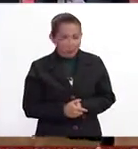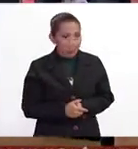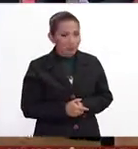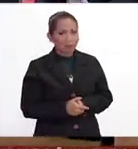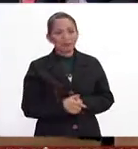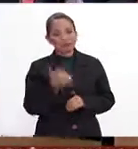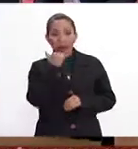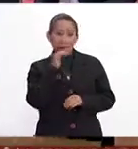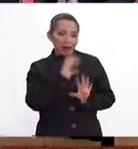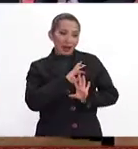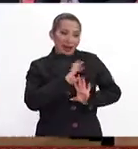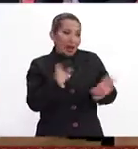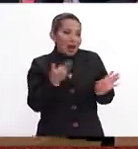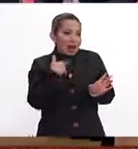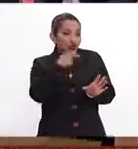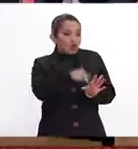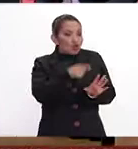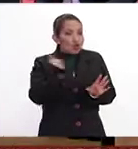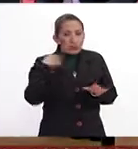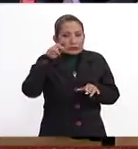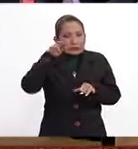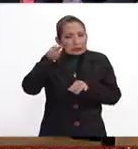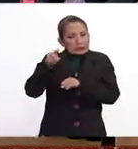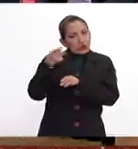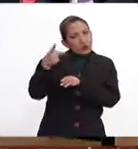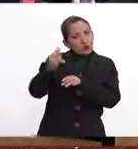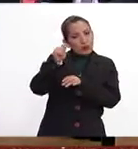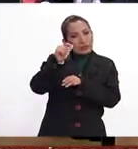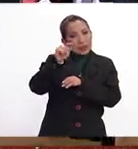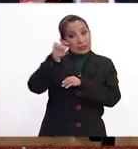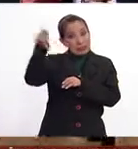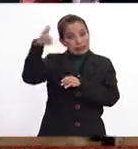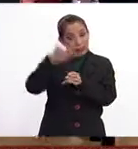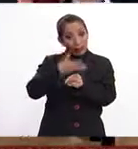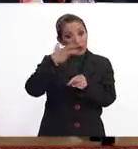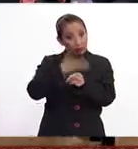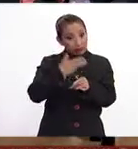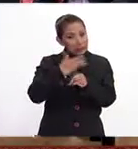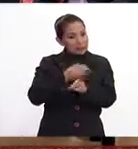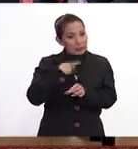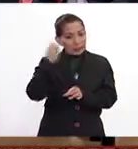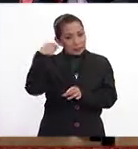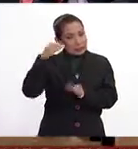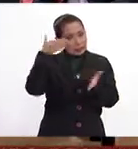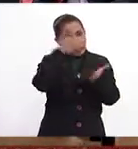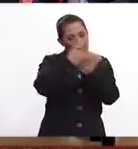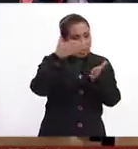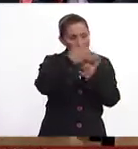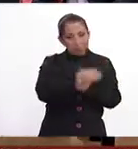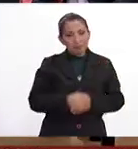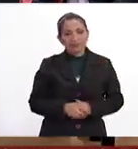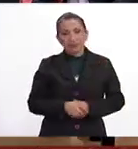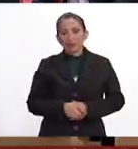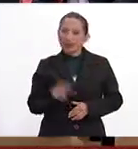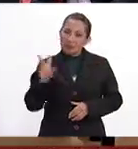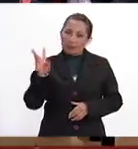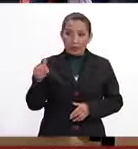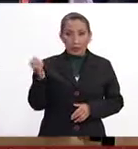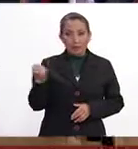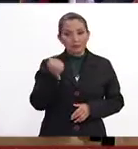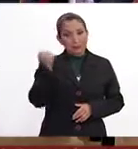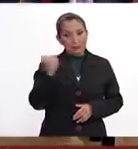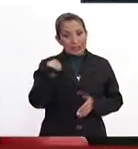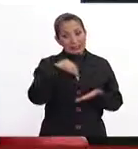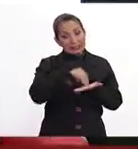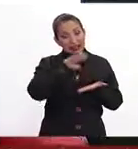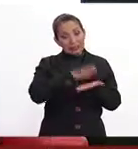que estás precisamente apuntalando tu tesis allá en Estados Unidos y que has tenido que viajar, ¿no? Y que bueno, para fortuna nos